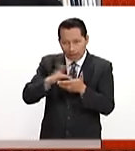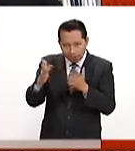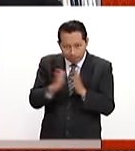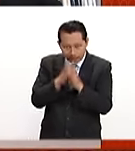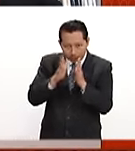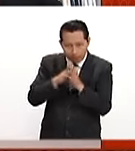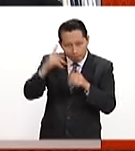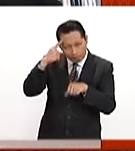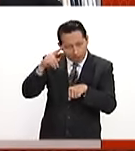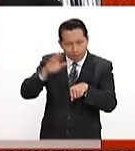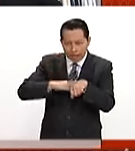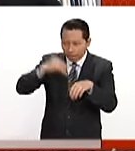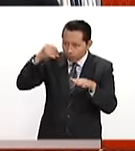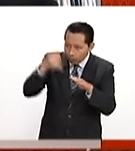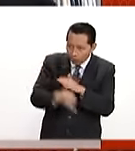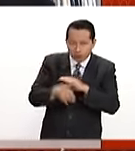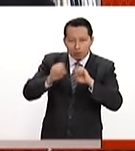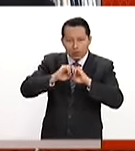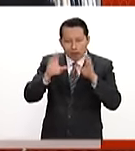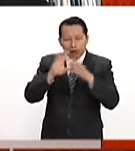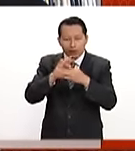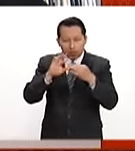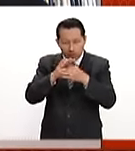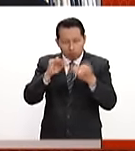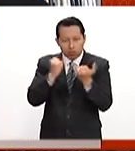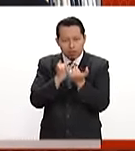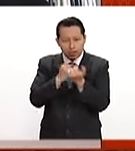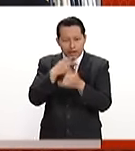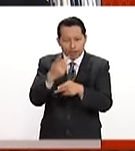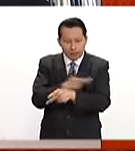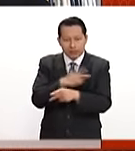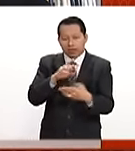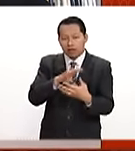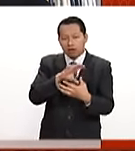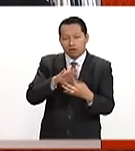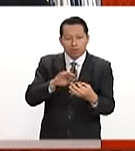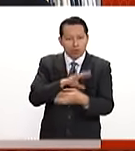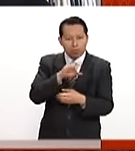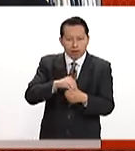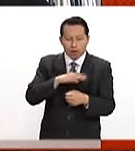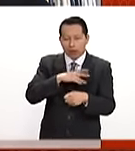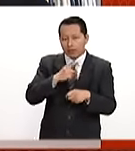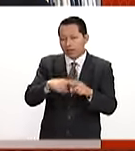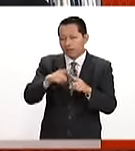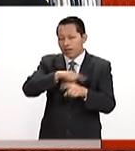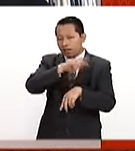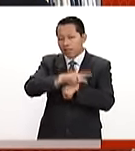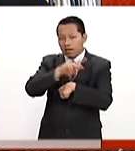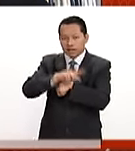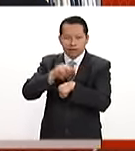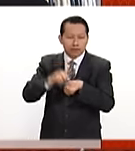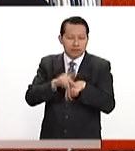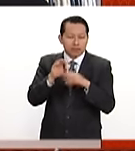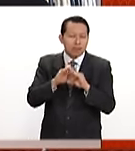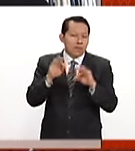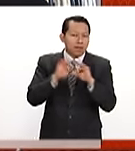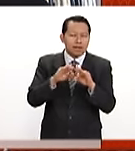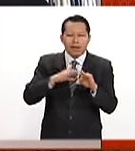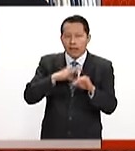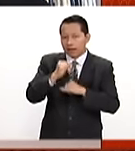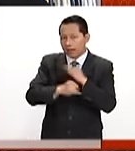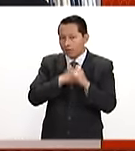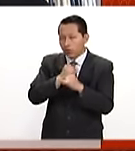esclarecer, para profundizar, para también transparentar todo esto que se está moviendo en varios países que, por supuesto, cobran relevancia a nivel